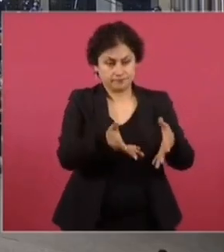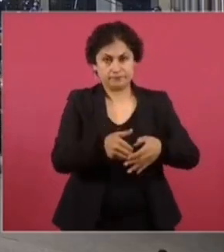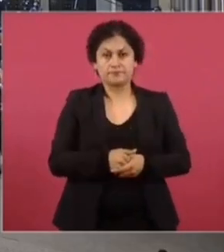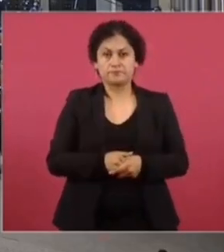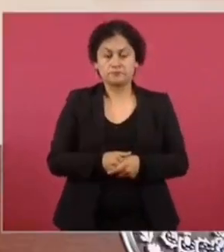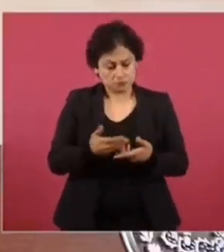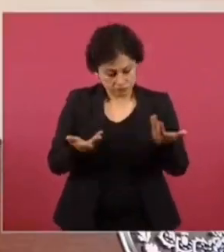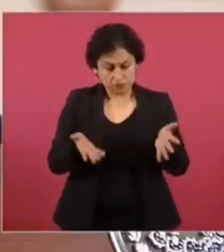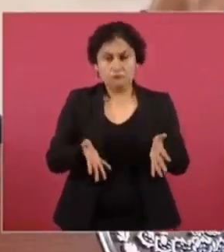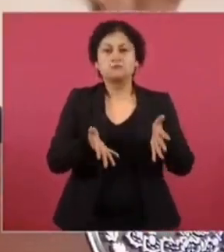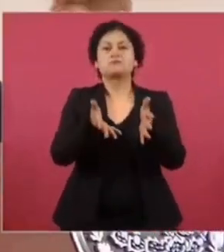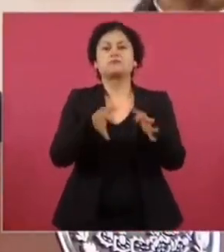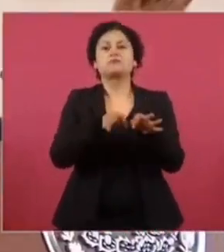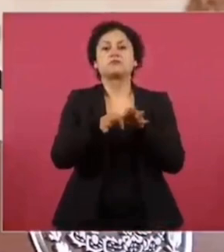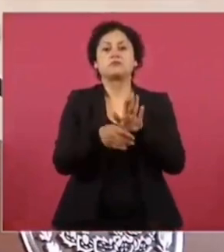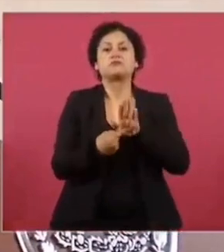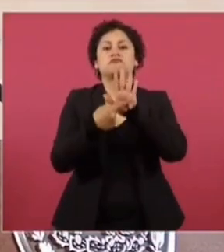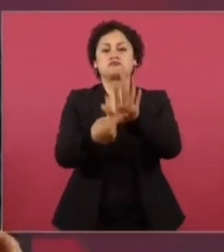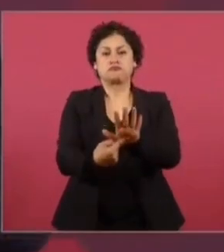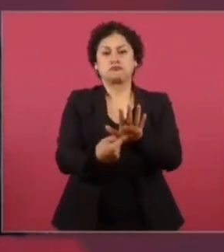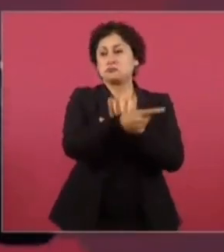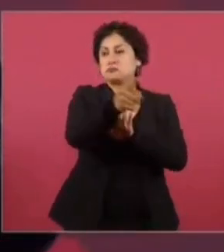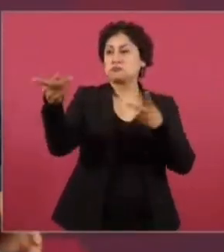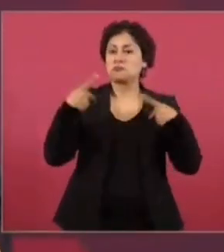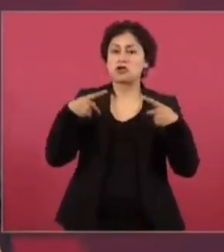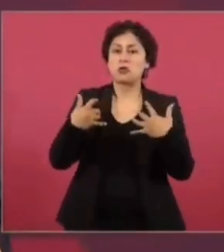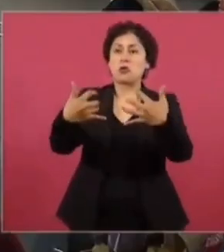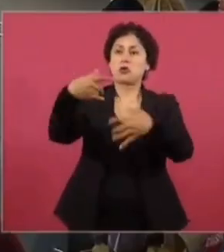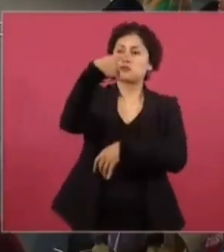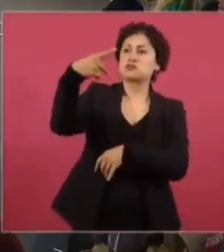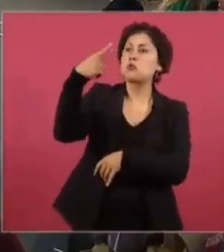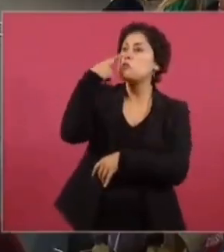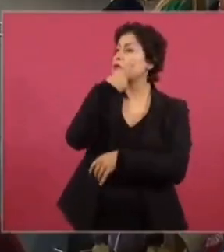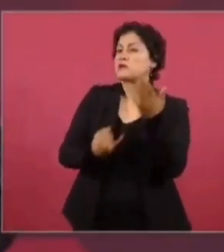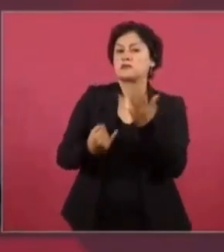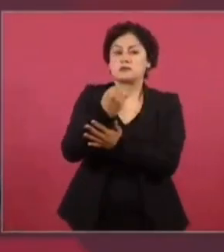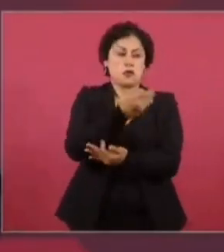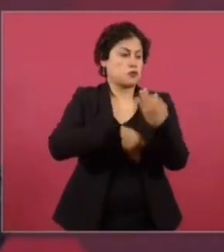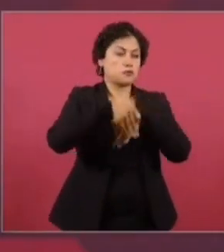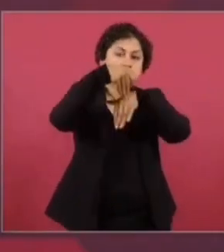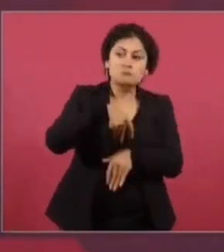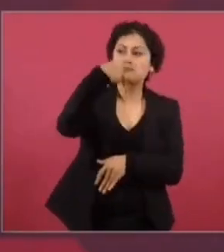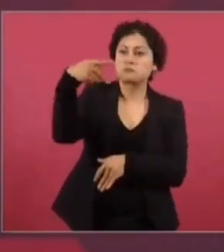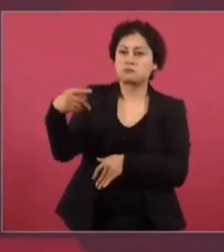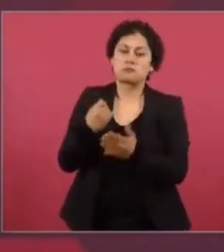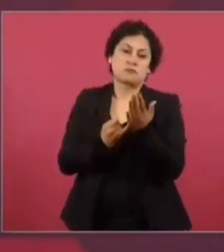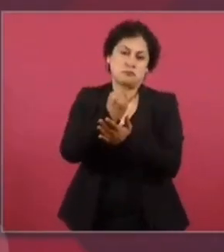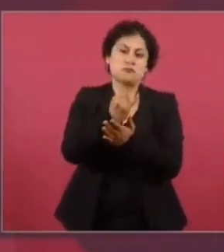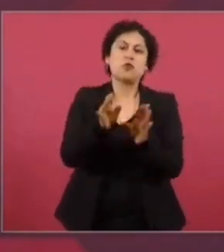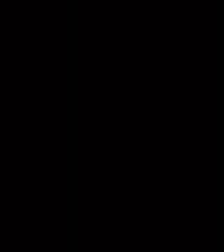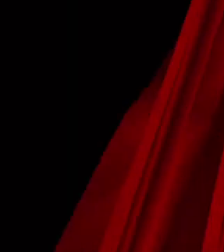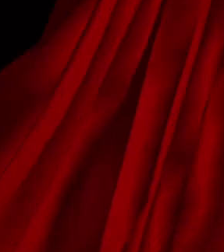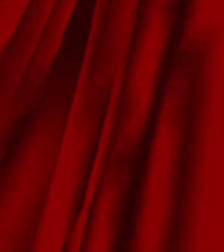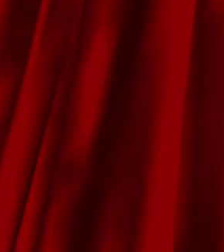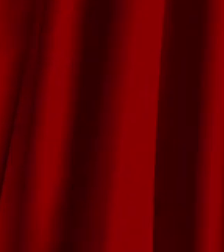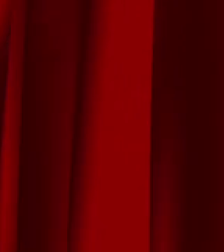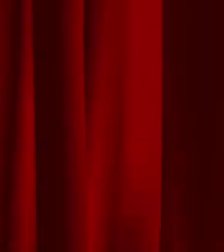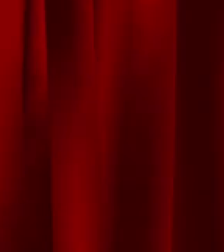Y vamos a que sea la gente la que decida, esa es la regla. Que sea el pueblo la que decida mediante el procedimiento de encuesta. Que sea la